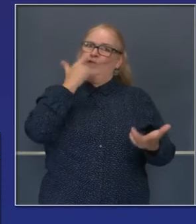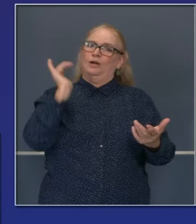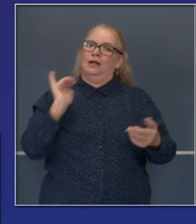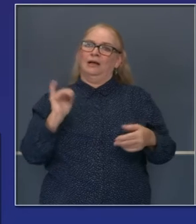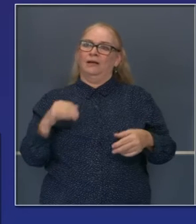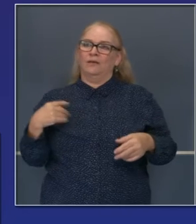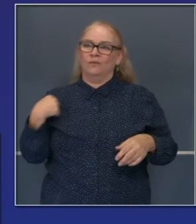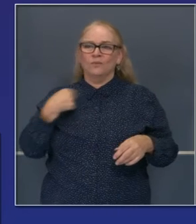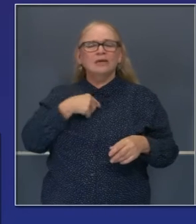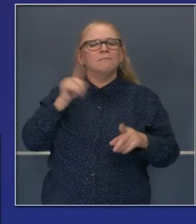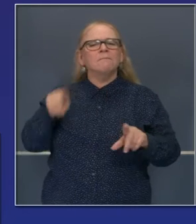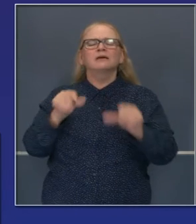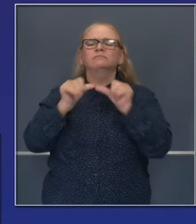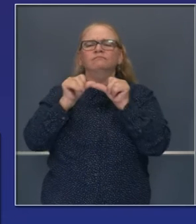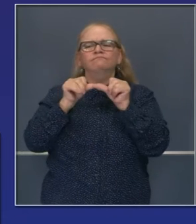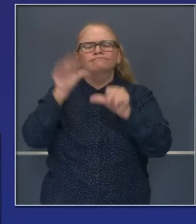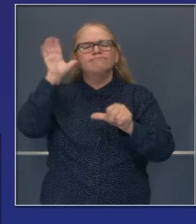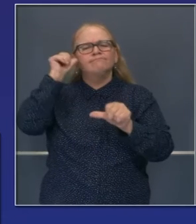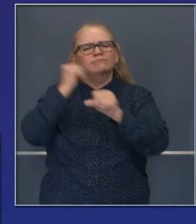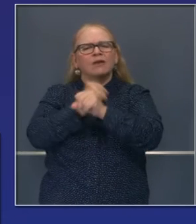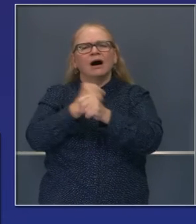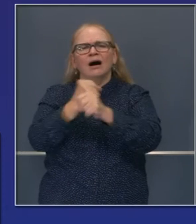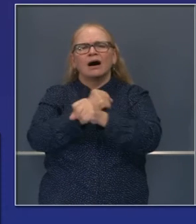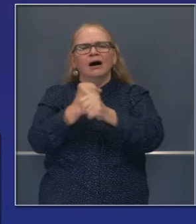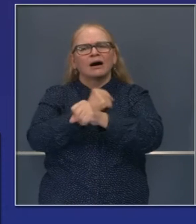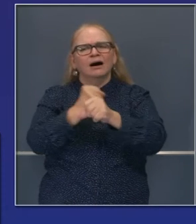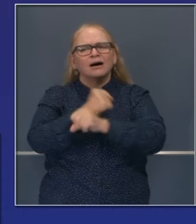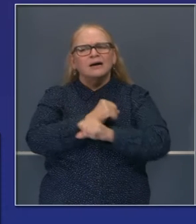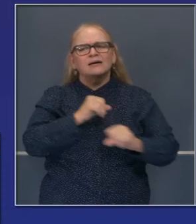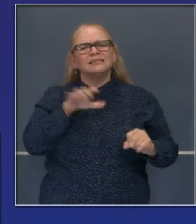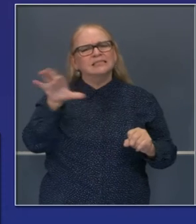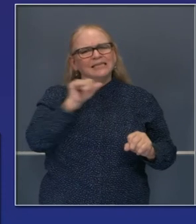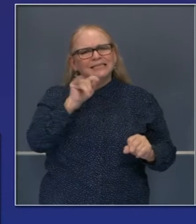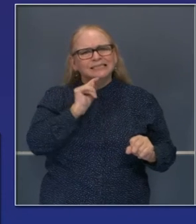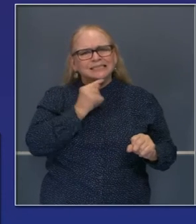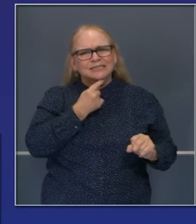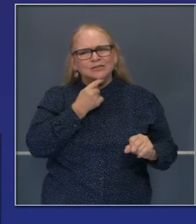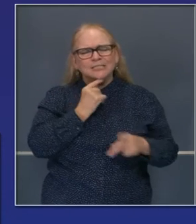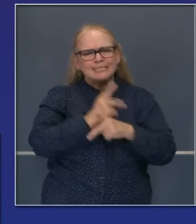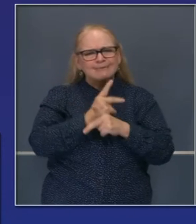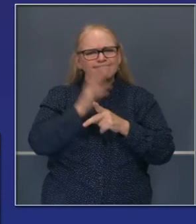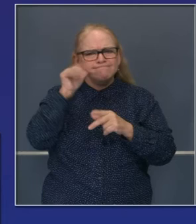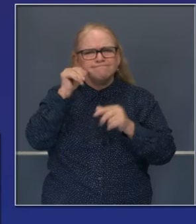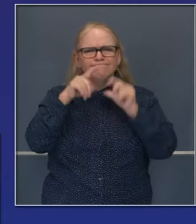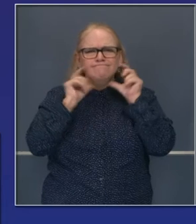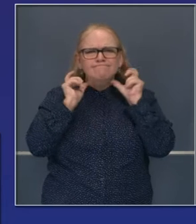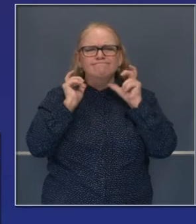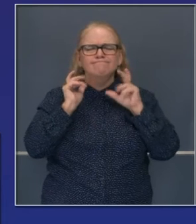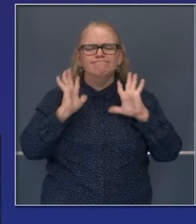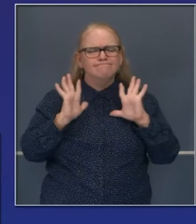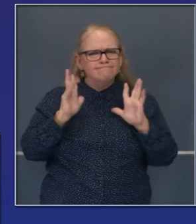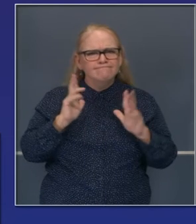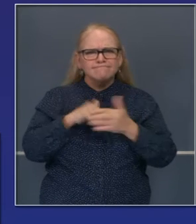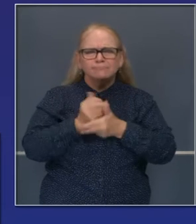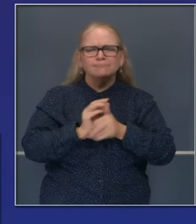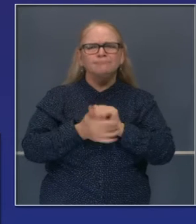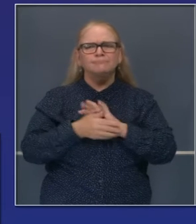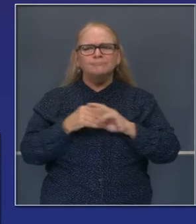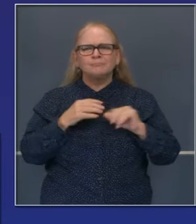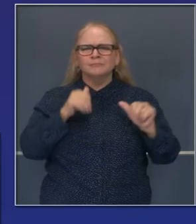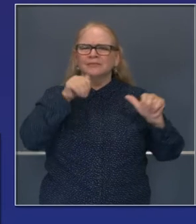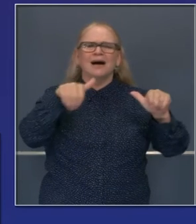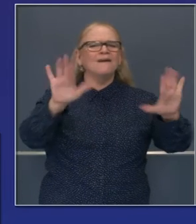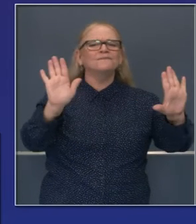debemos ser vigilantes, debemos mantener la guardia en alto, debemos seguir tomando muy en serio esta